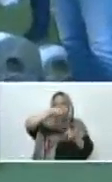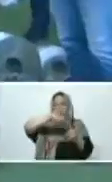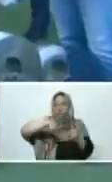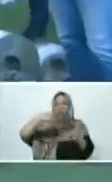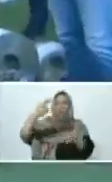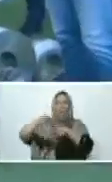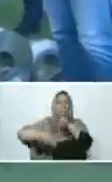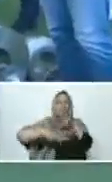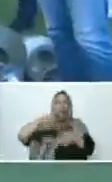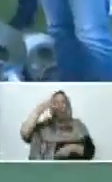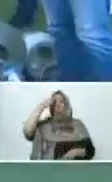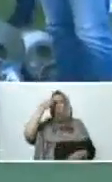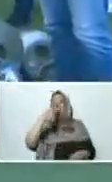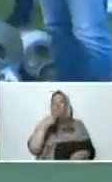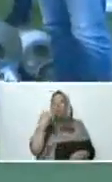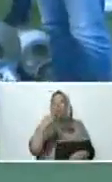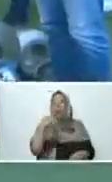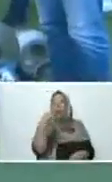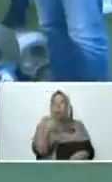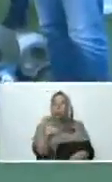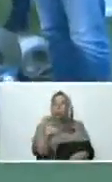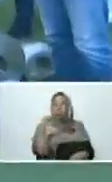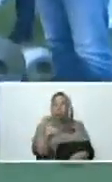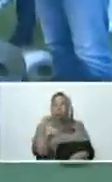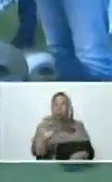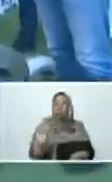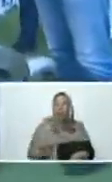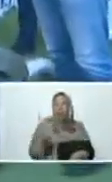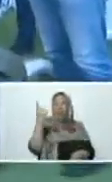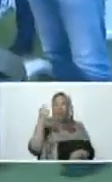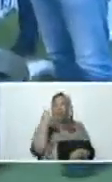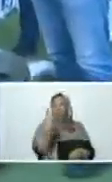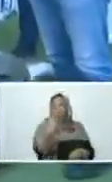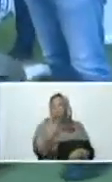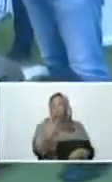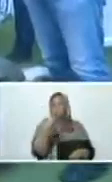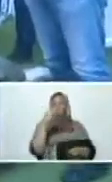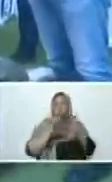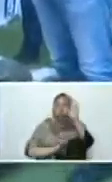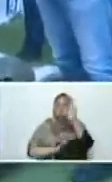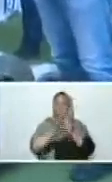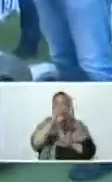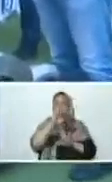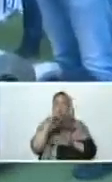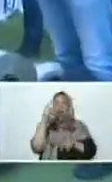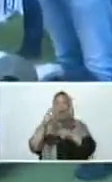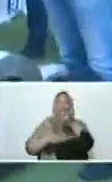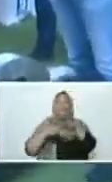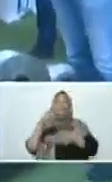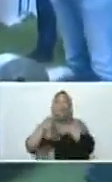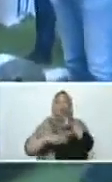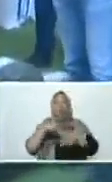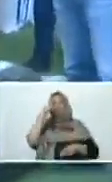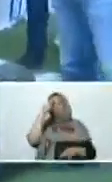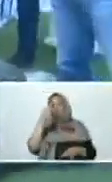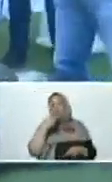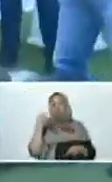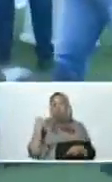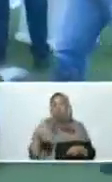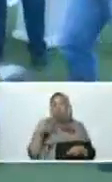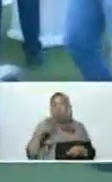Metro de los Teques. Las primeras dos de las ruedas de locomotora que han desarrollado para el Metro de los Teques los trabajadores de Guayana,